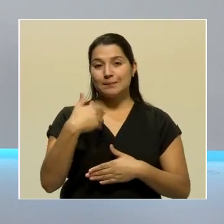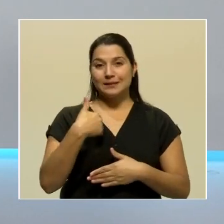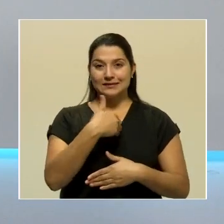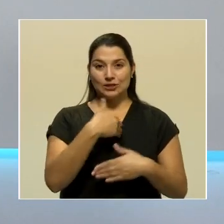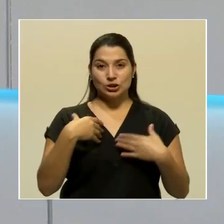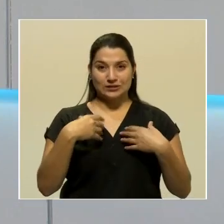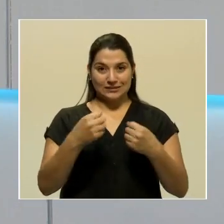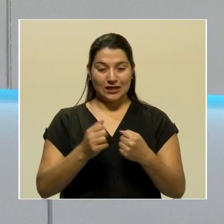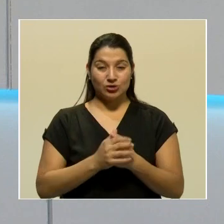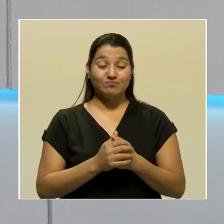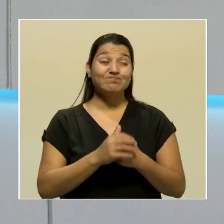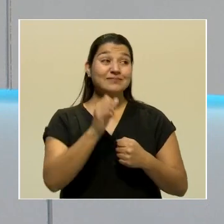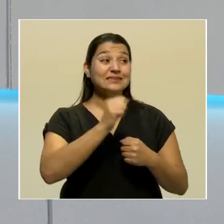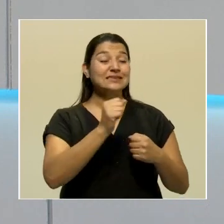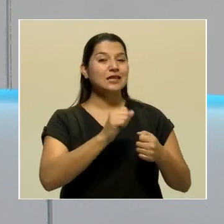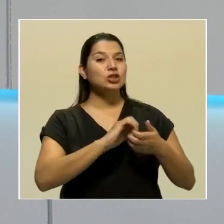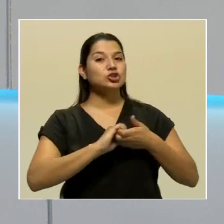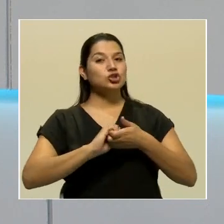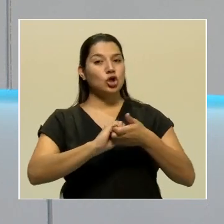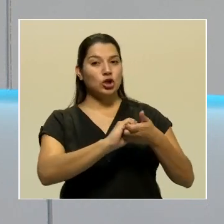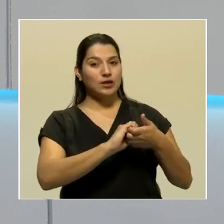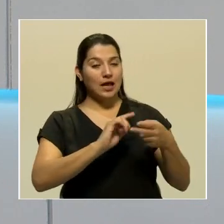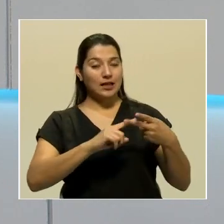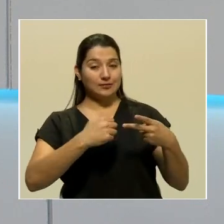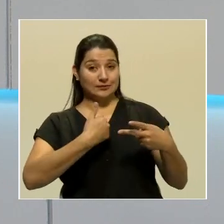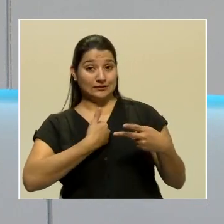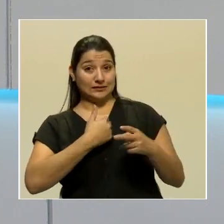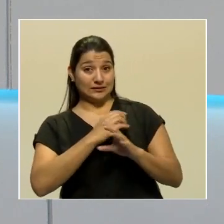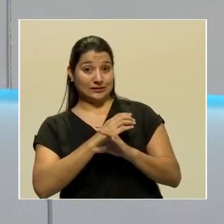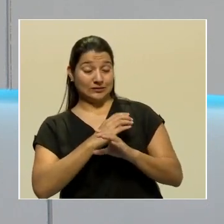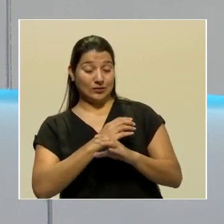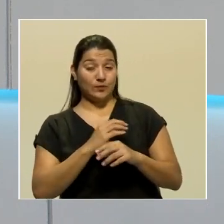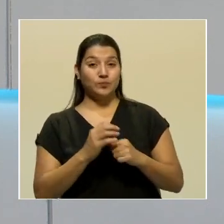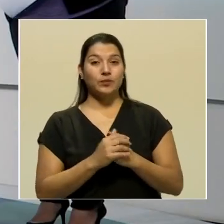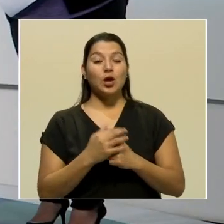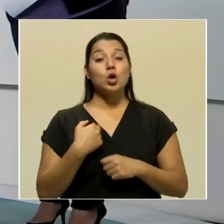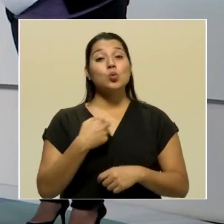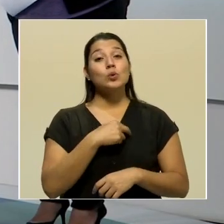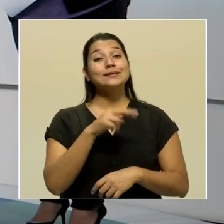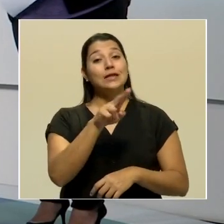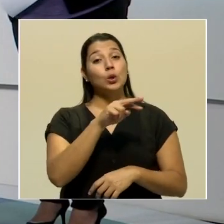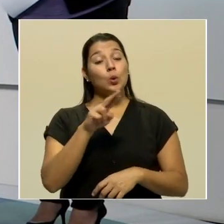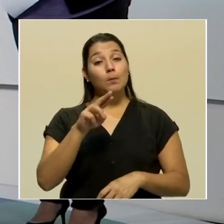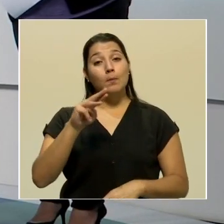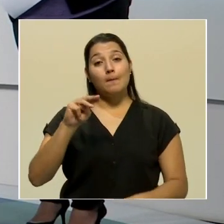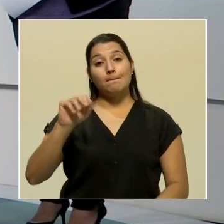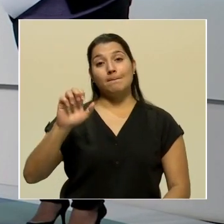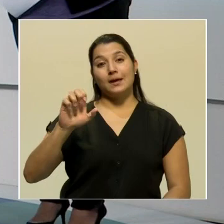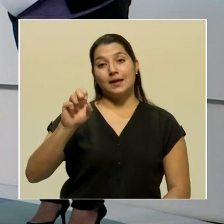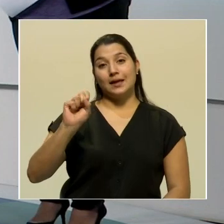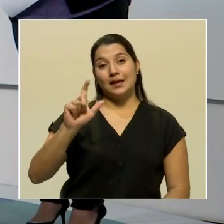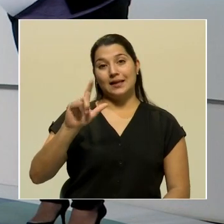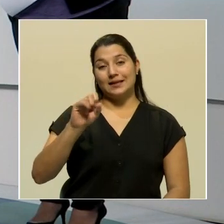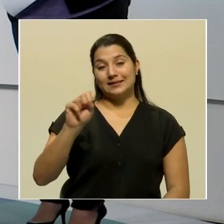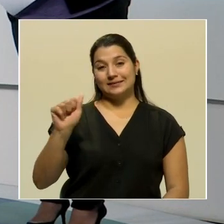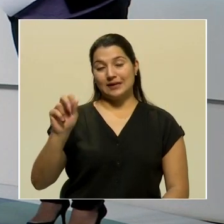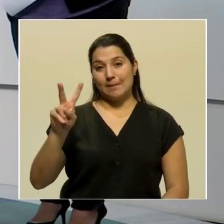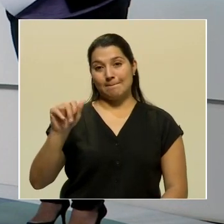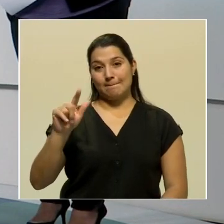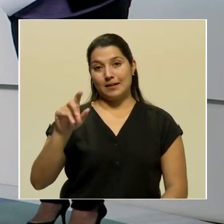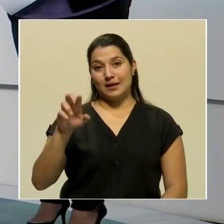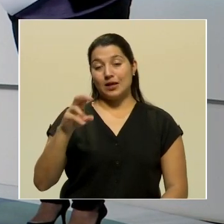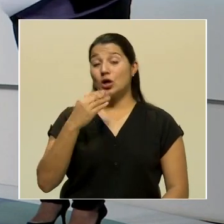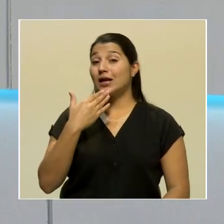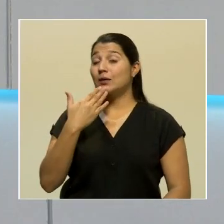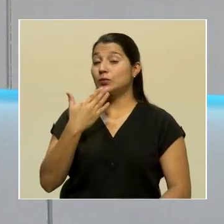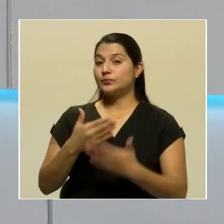Es una combinación de solidaridad y autopreservación. Nuestra compañera Melisa Valerio. Muchas gracias, Melisa. Gracias, don